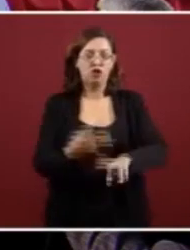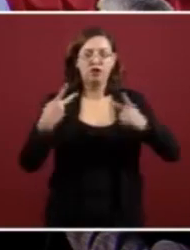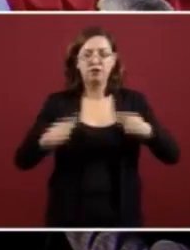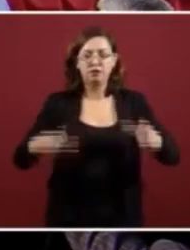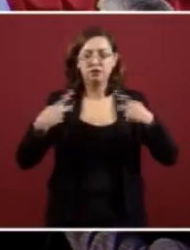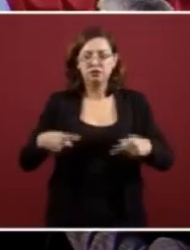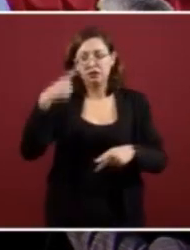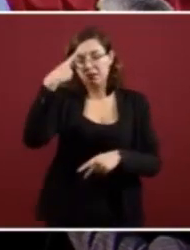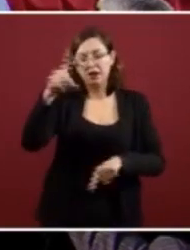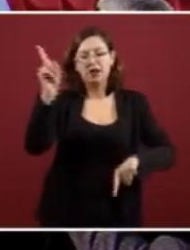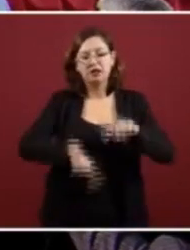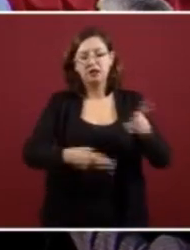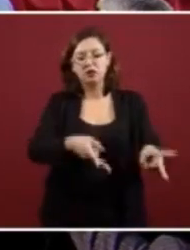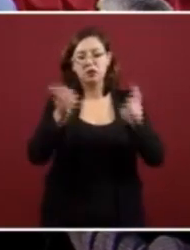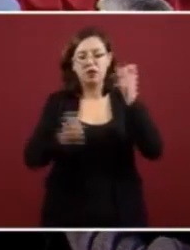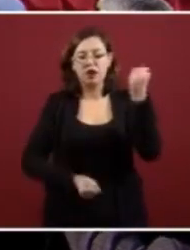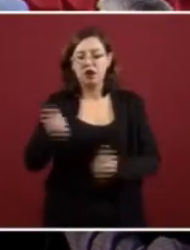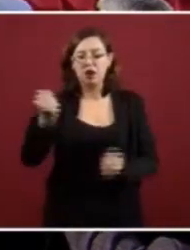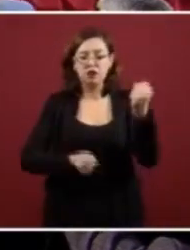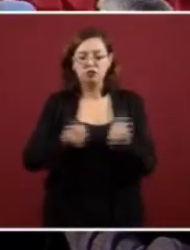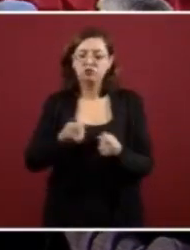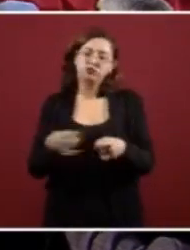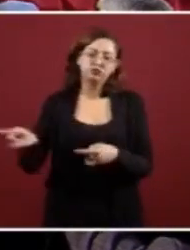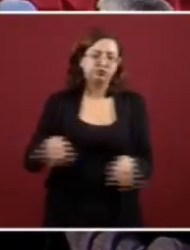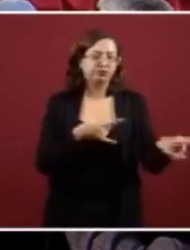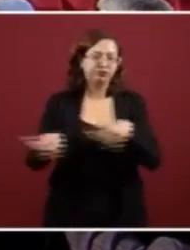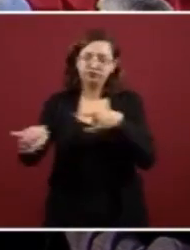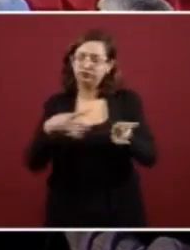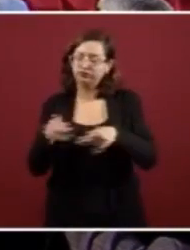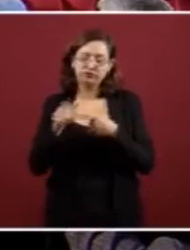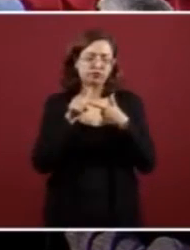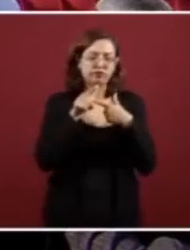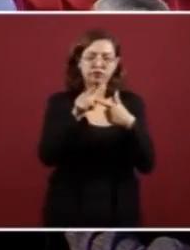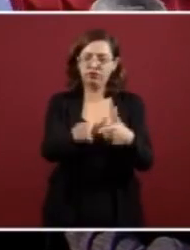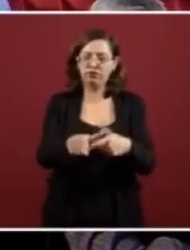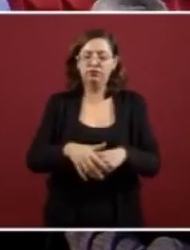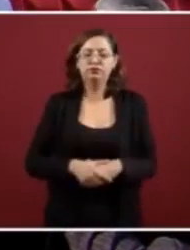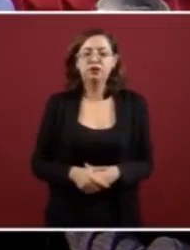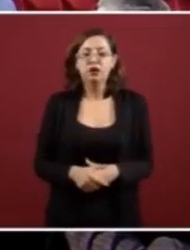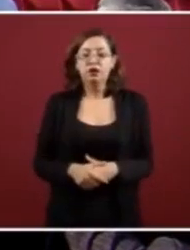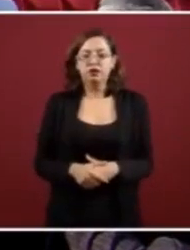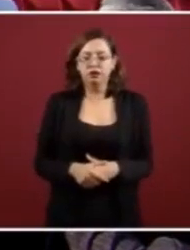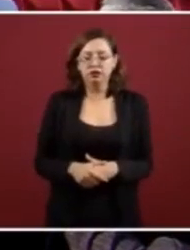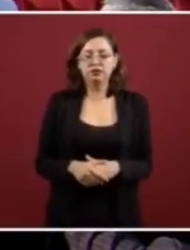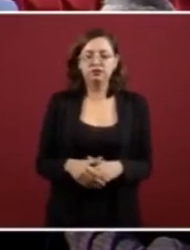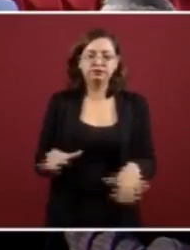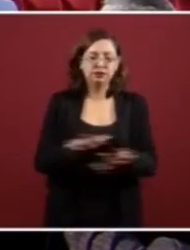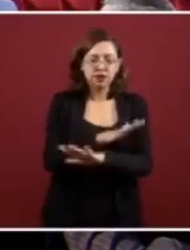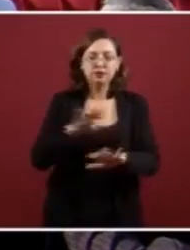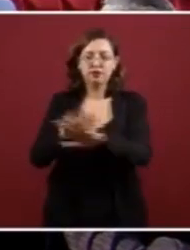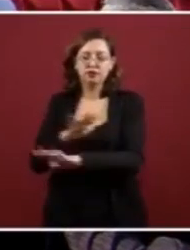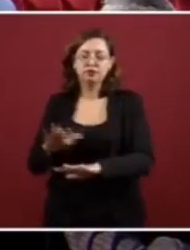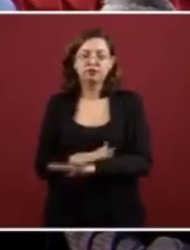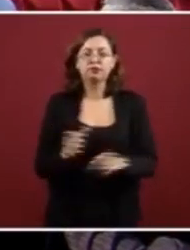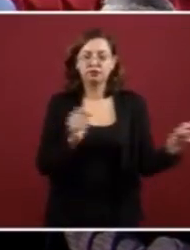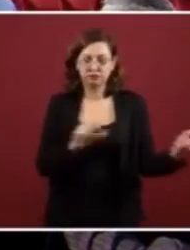intercambiar o seguir lo que estaban haciendo en otros vehículos y que no los pudiéramos identificar. La